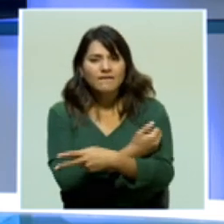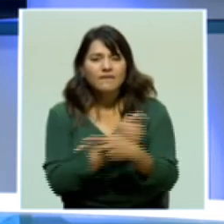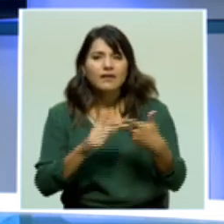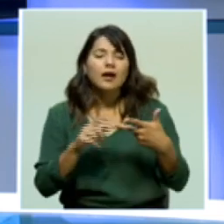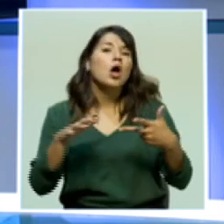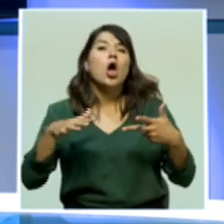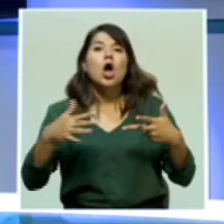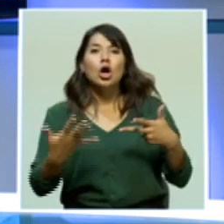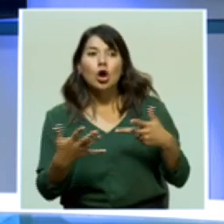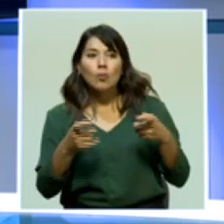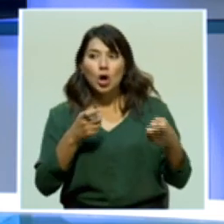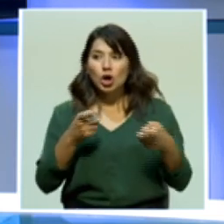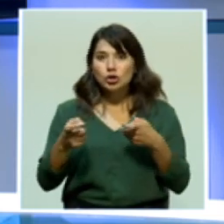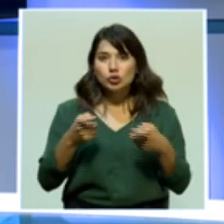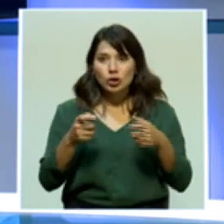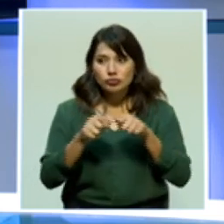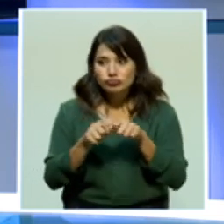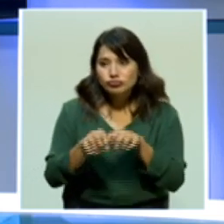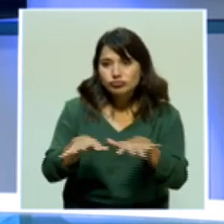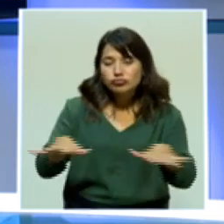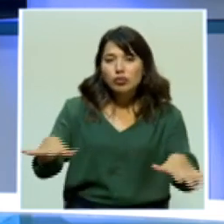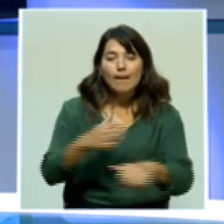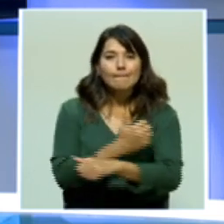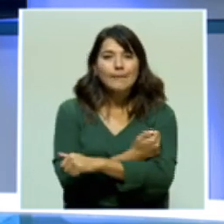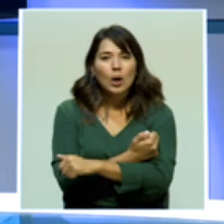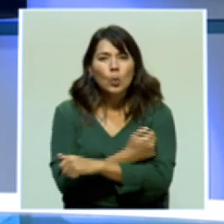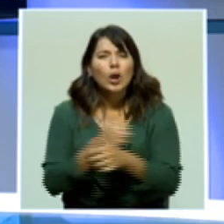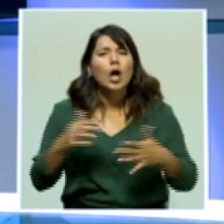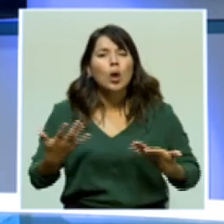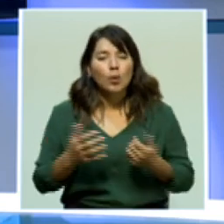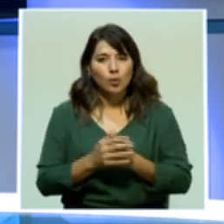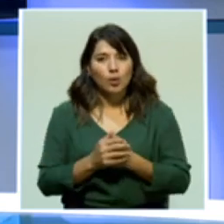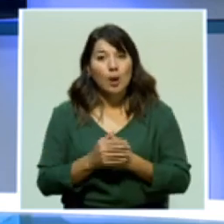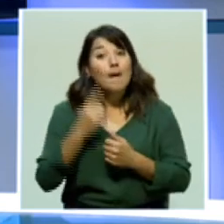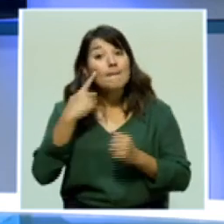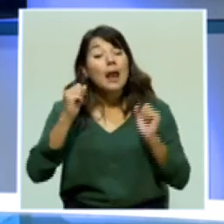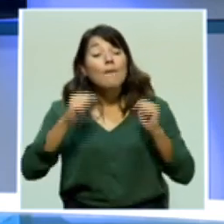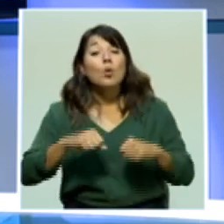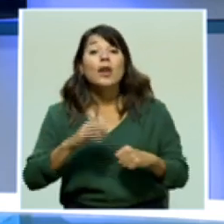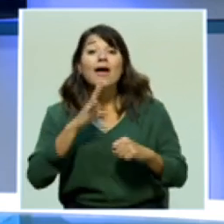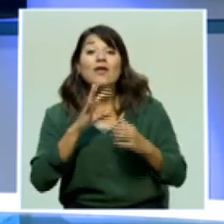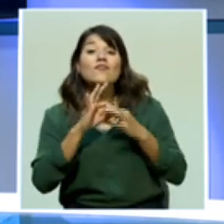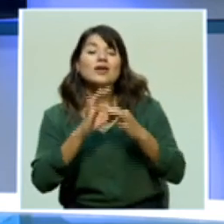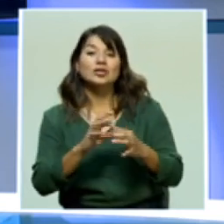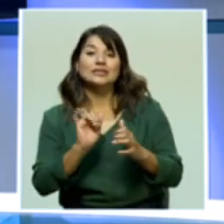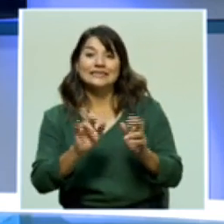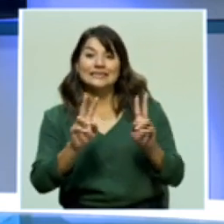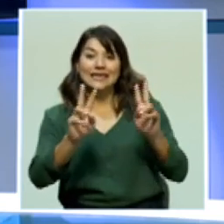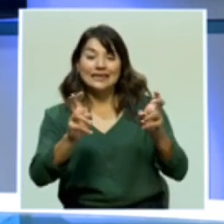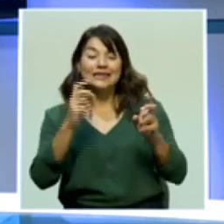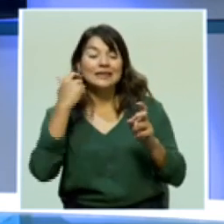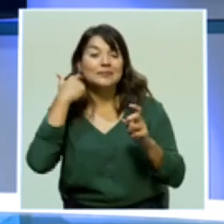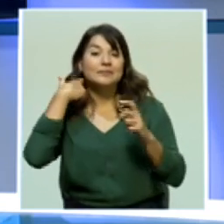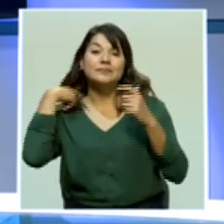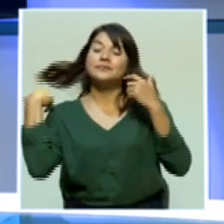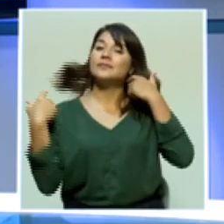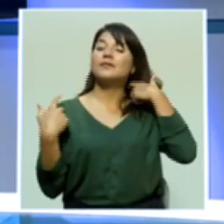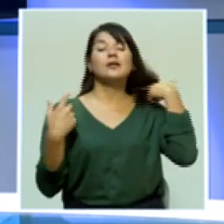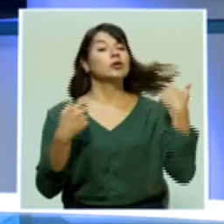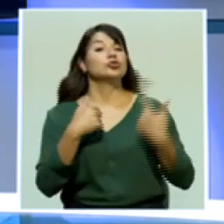manejará la distribución de estas vacunas? Para responder estas interrogantes,